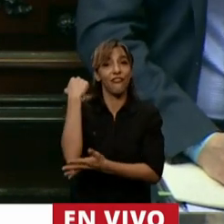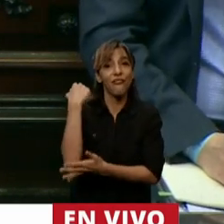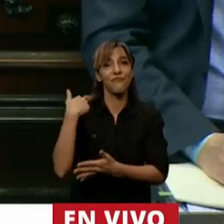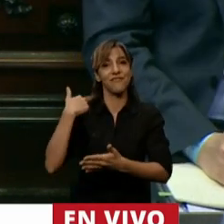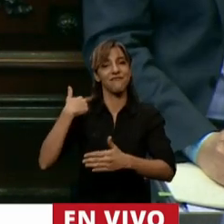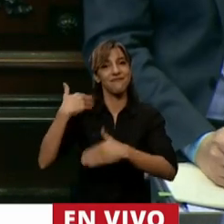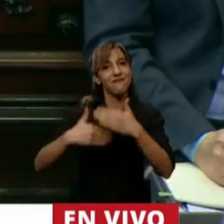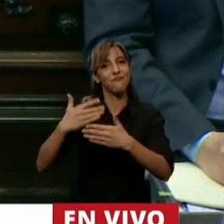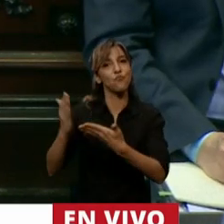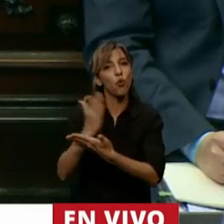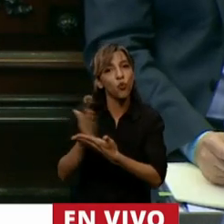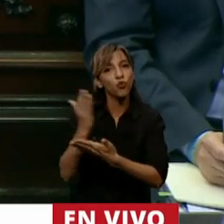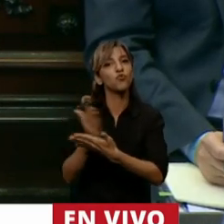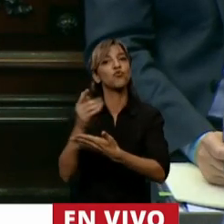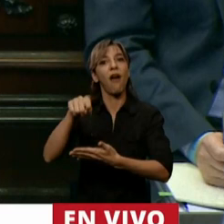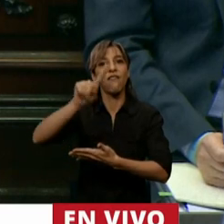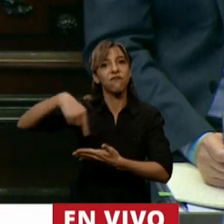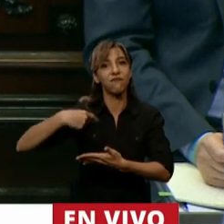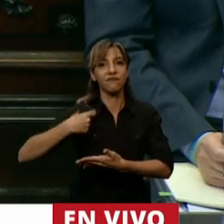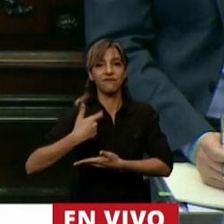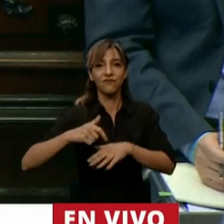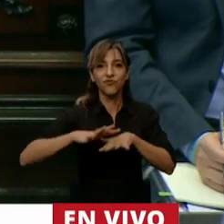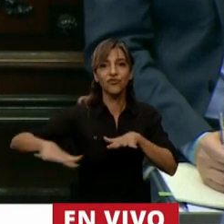oportunidades a la ciudadanía para realizarse